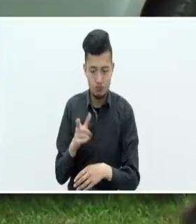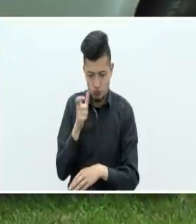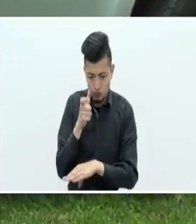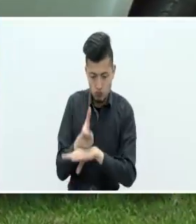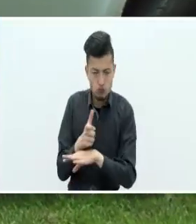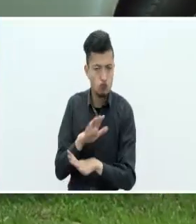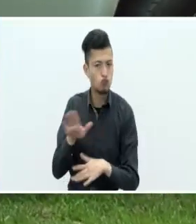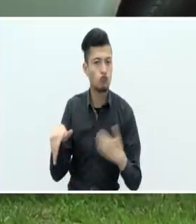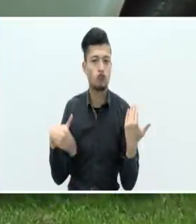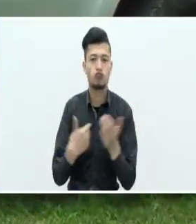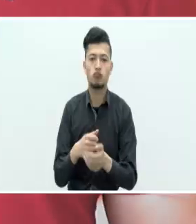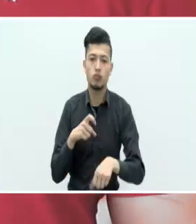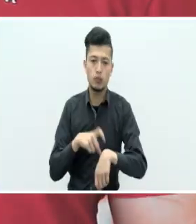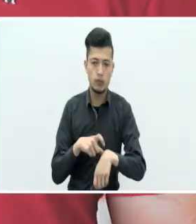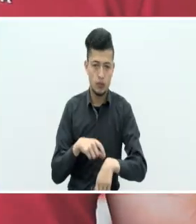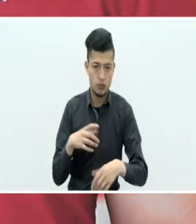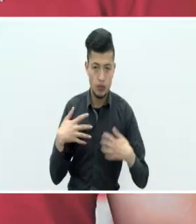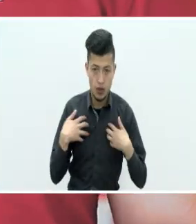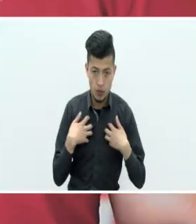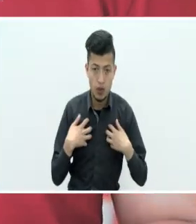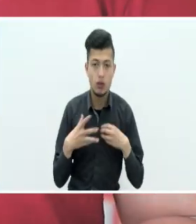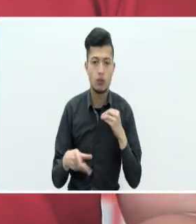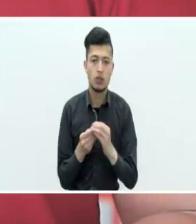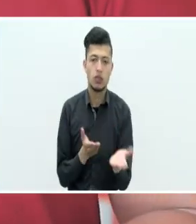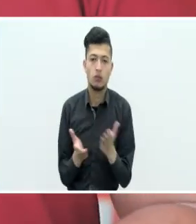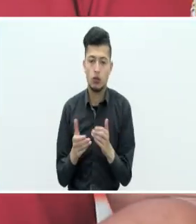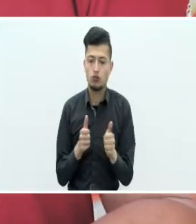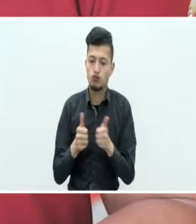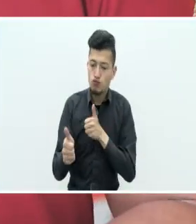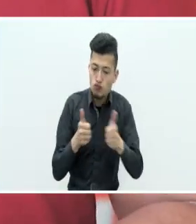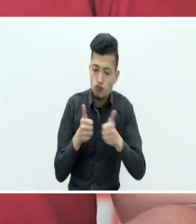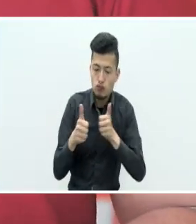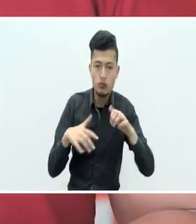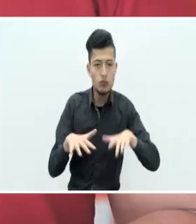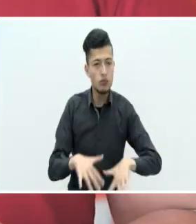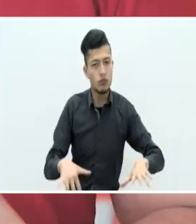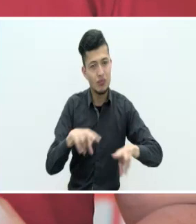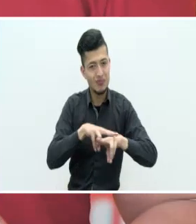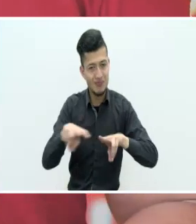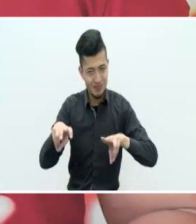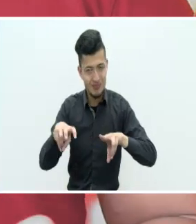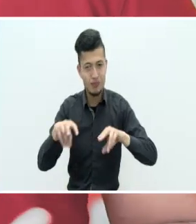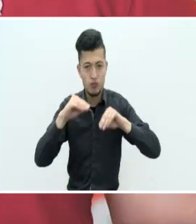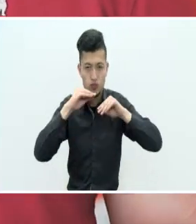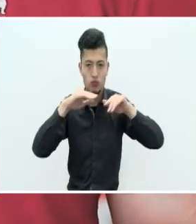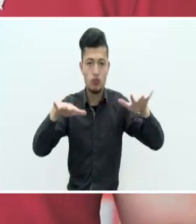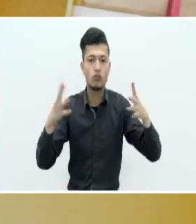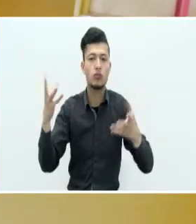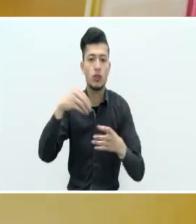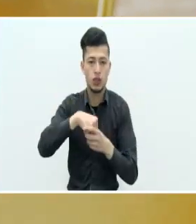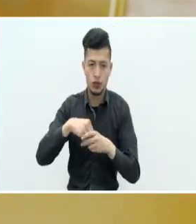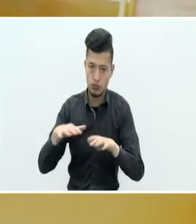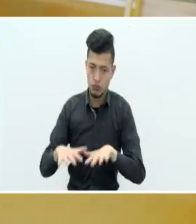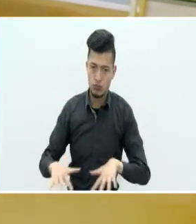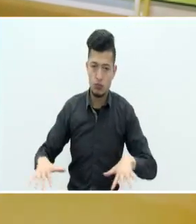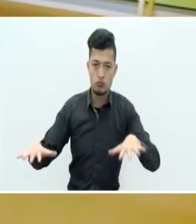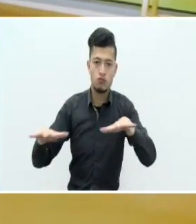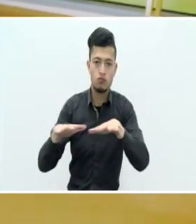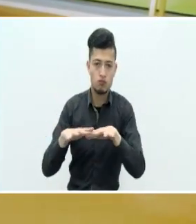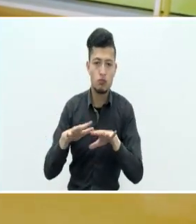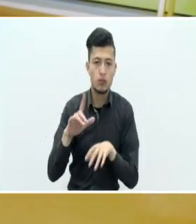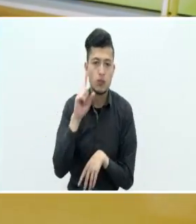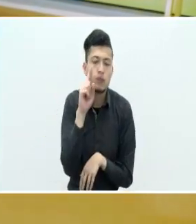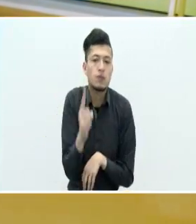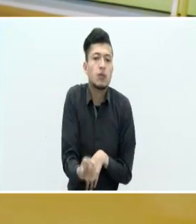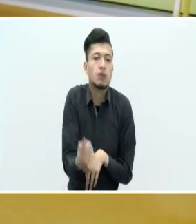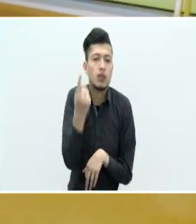servicio de transporte es puerta a puerta. Estamos haciendo el lanzamiento en Mall Plaza Manizales, en el área Pet Friendly. Es el primer